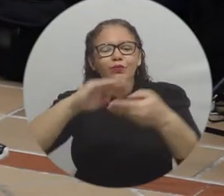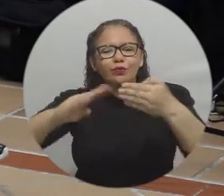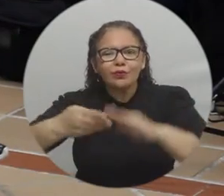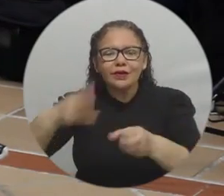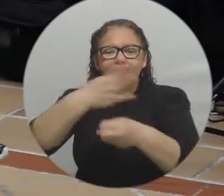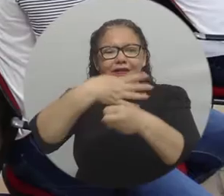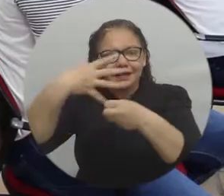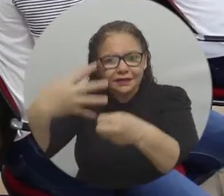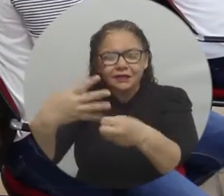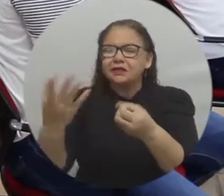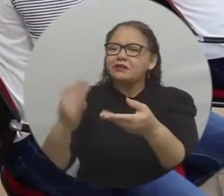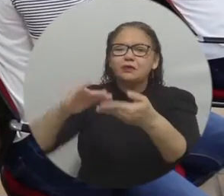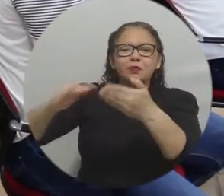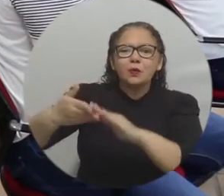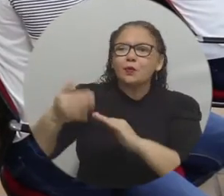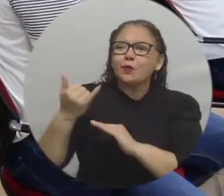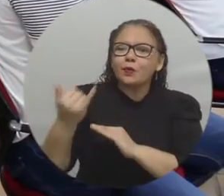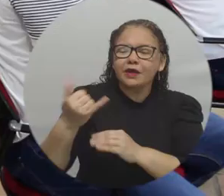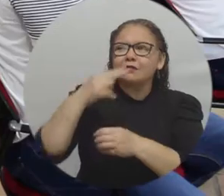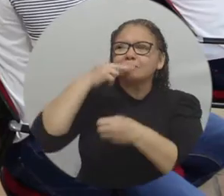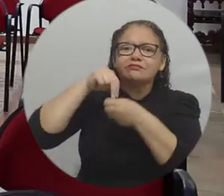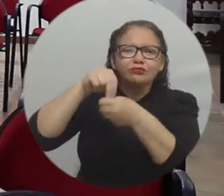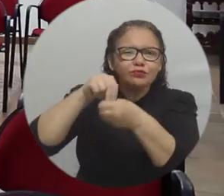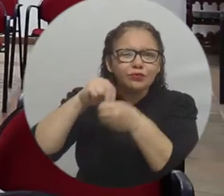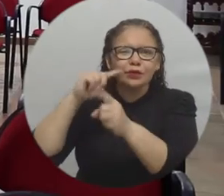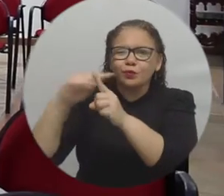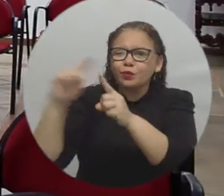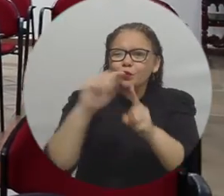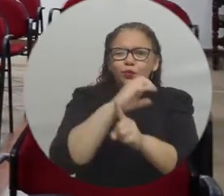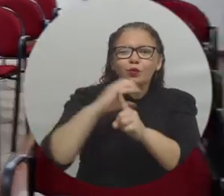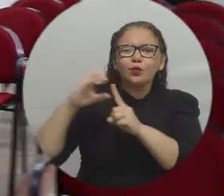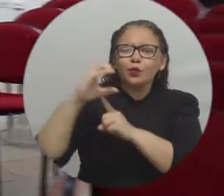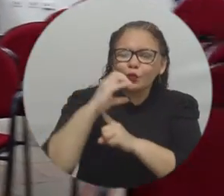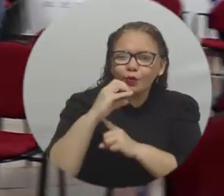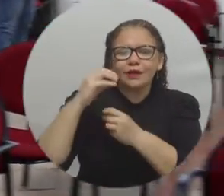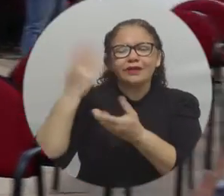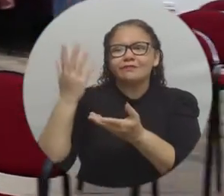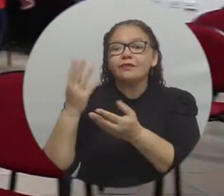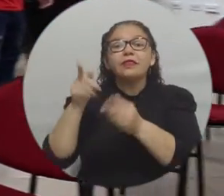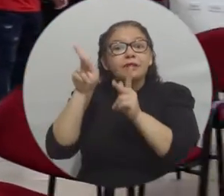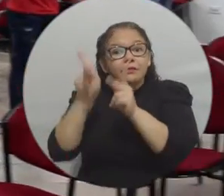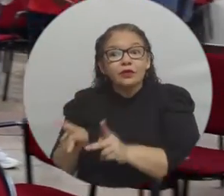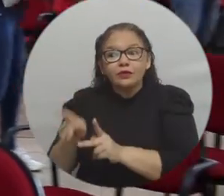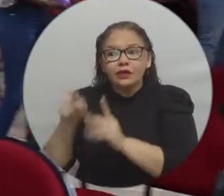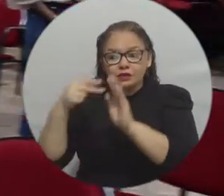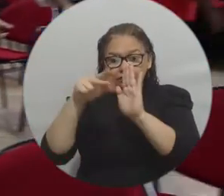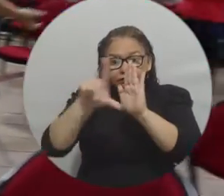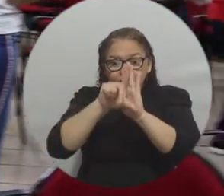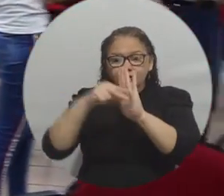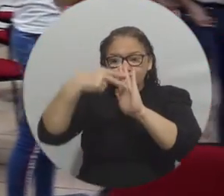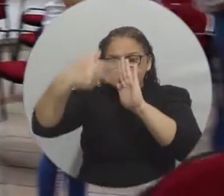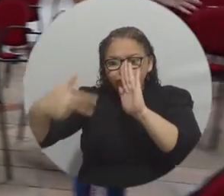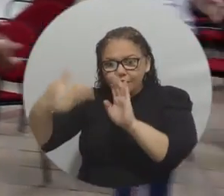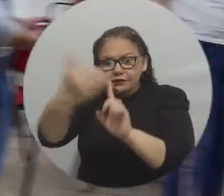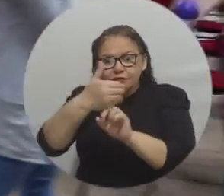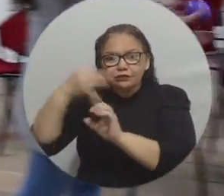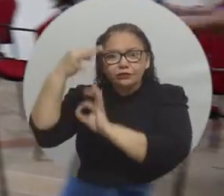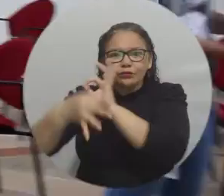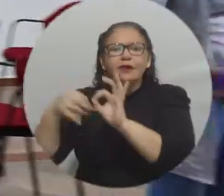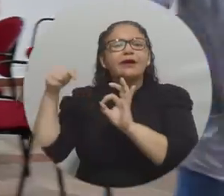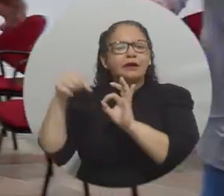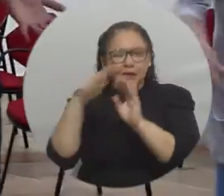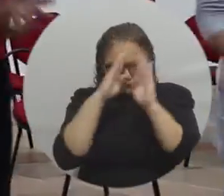con discapacidad, miembros de las comunidades LGBTIQ+, grupos indígenas y étnicos, y estudiantes de Especial